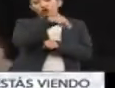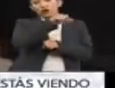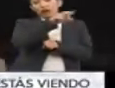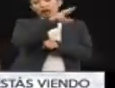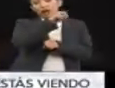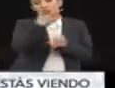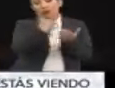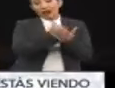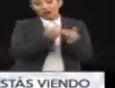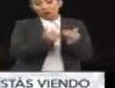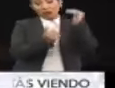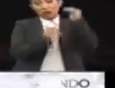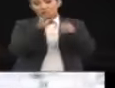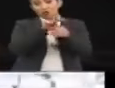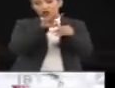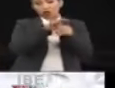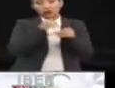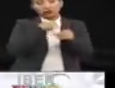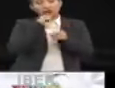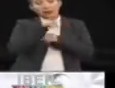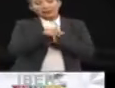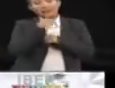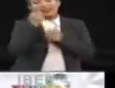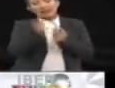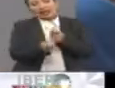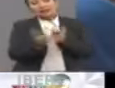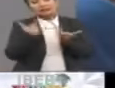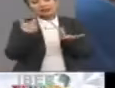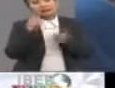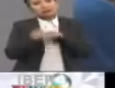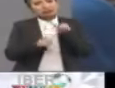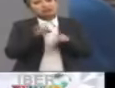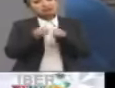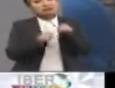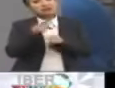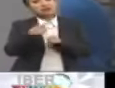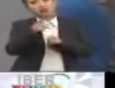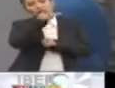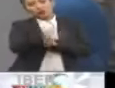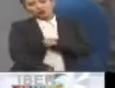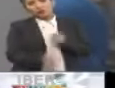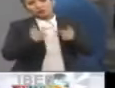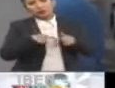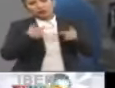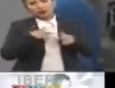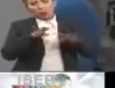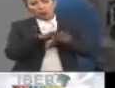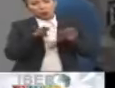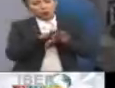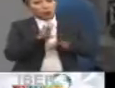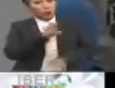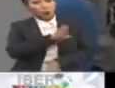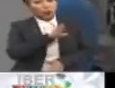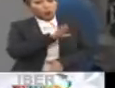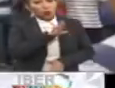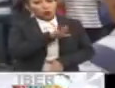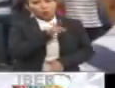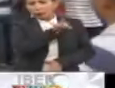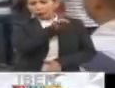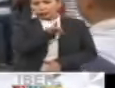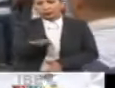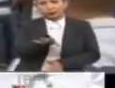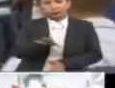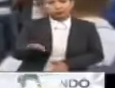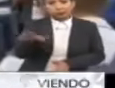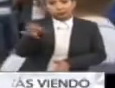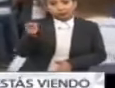solo su victoria, sino también lo que ha conseguido su figura, que es, de alguna forma, derrumbar